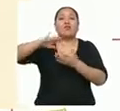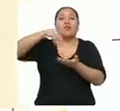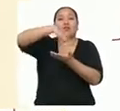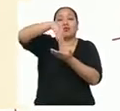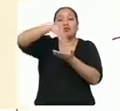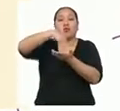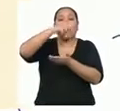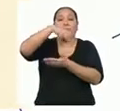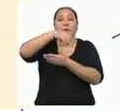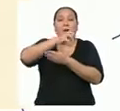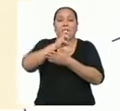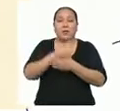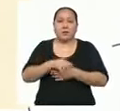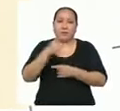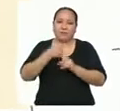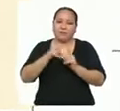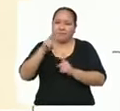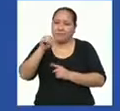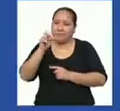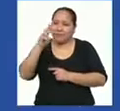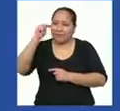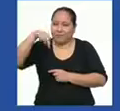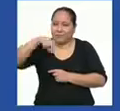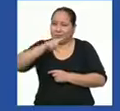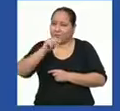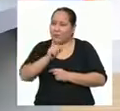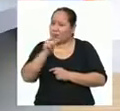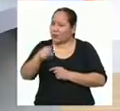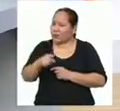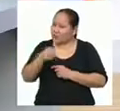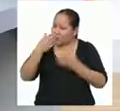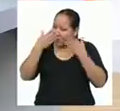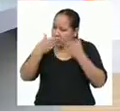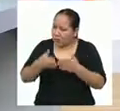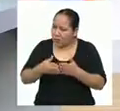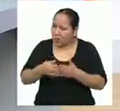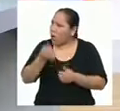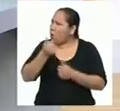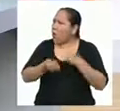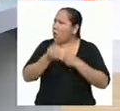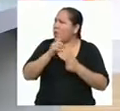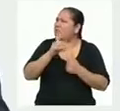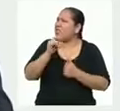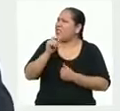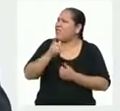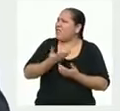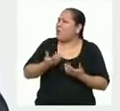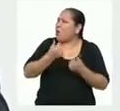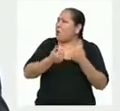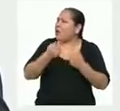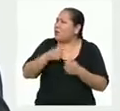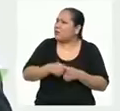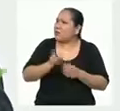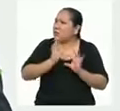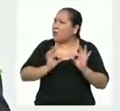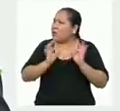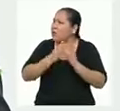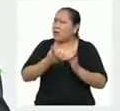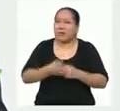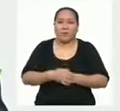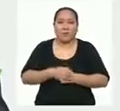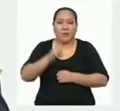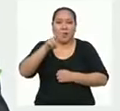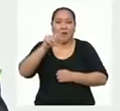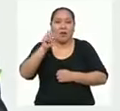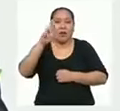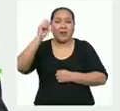Pero la varianza tiene un pequeño detalle. ¿Cuál sería ese detalle? Lo que sucede es que